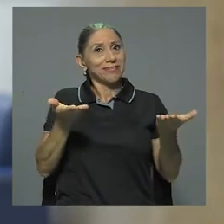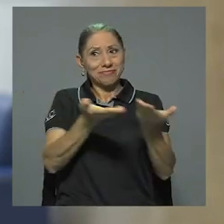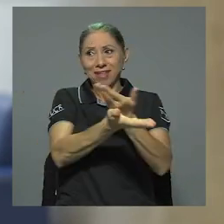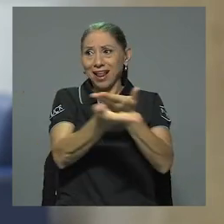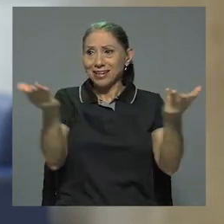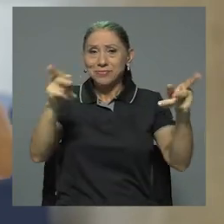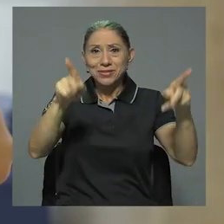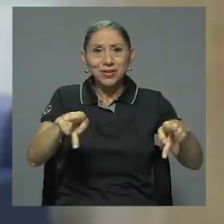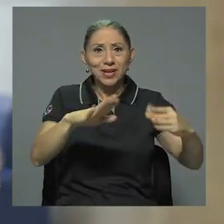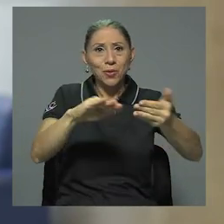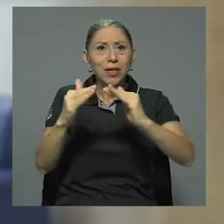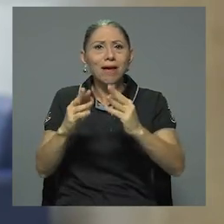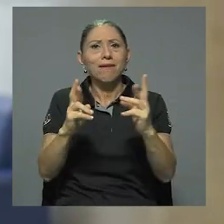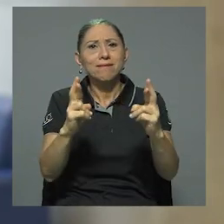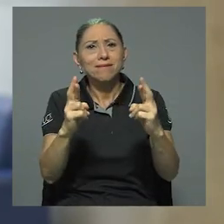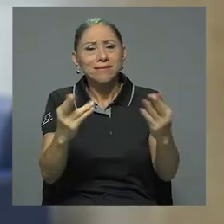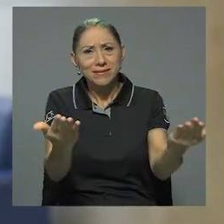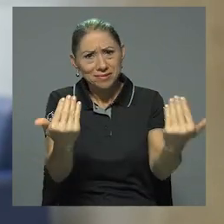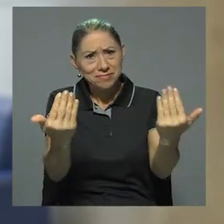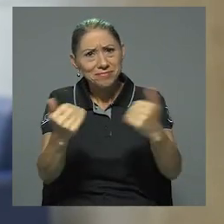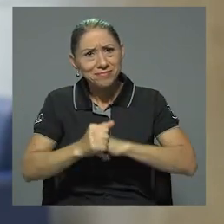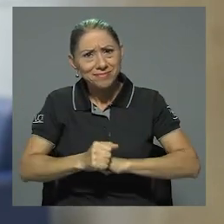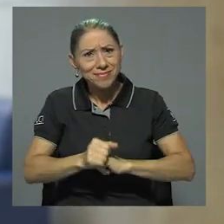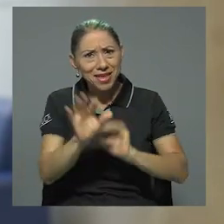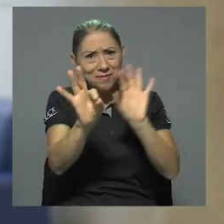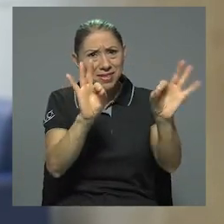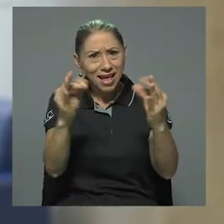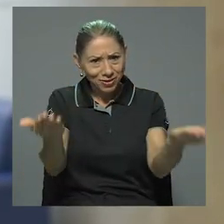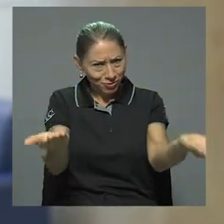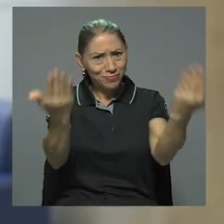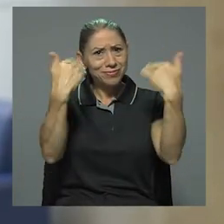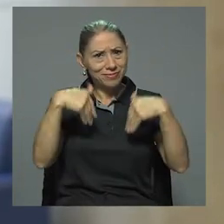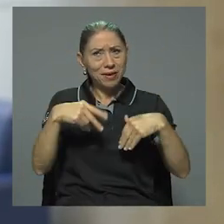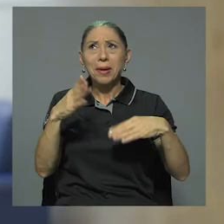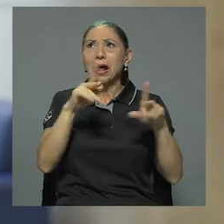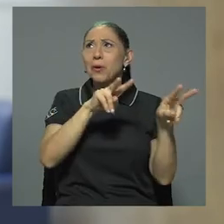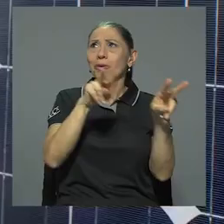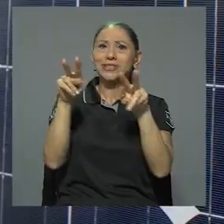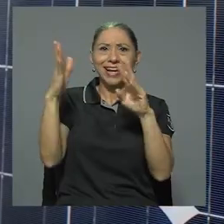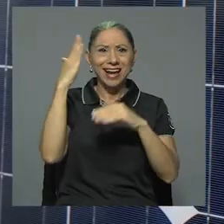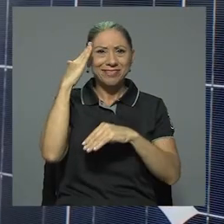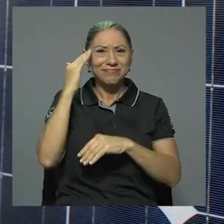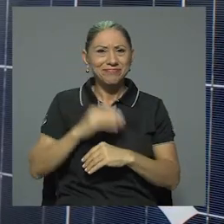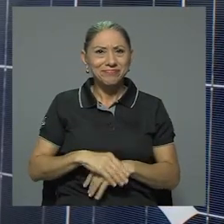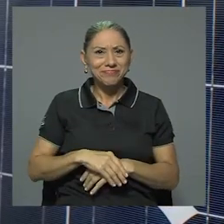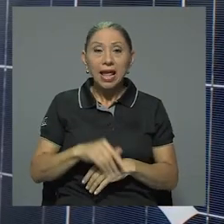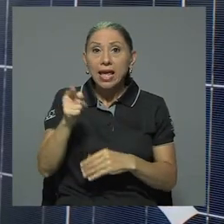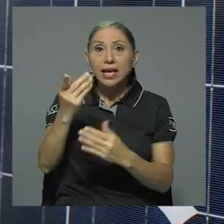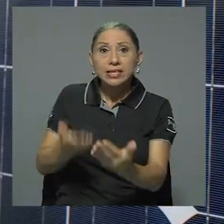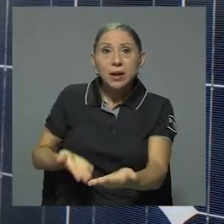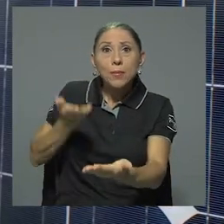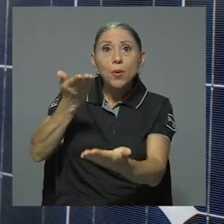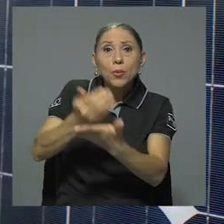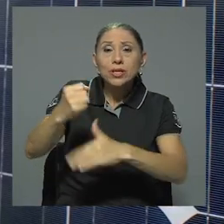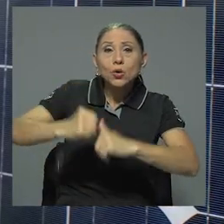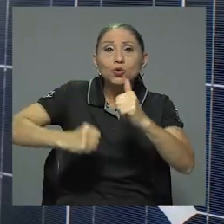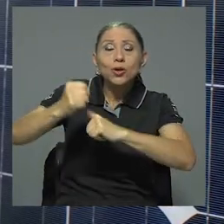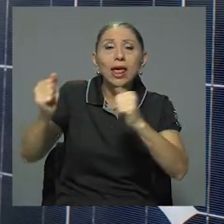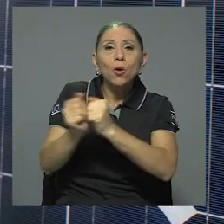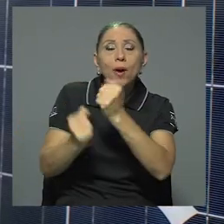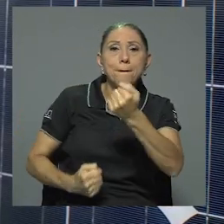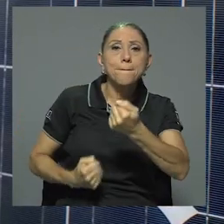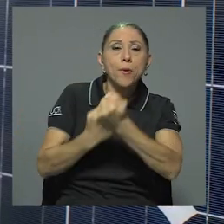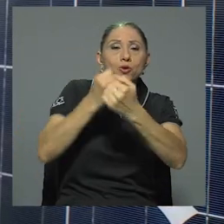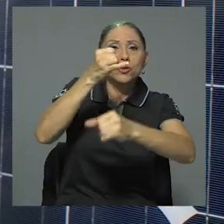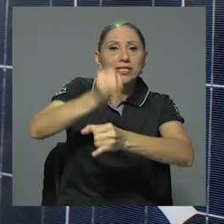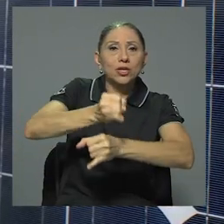acerquen, yo invitarlos para que nos visiten y quieran conocerla. Esta propuesta fue construida con apoyo del